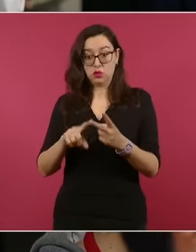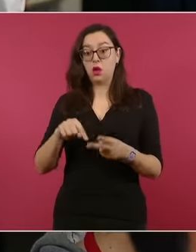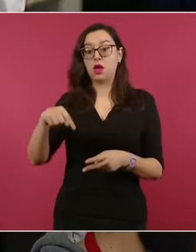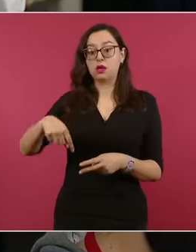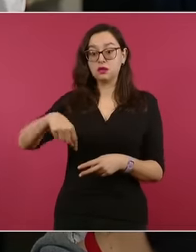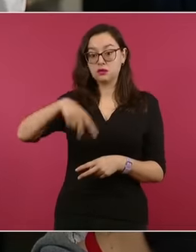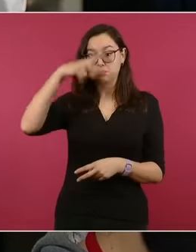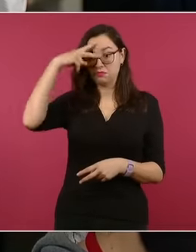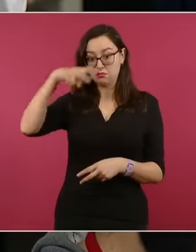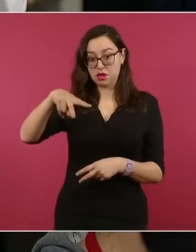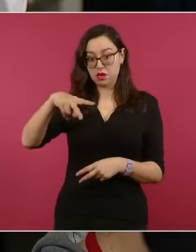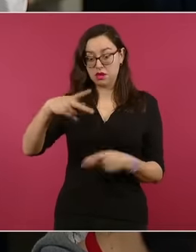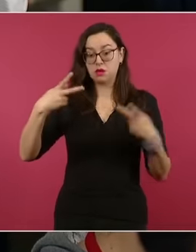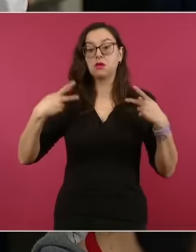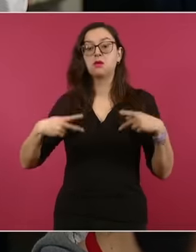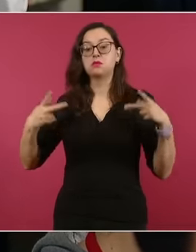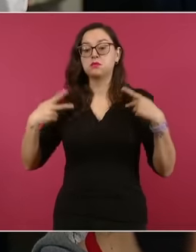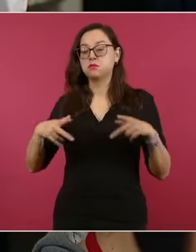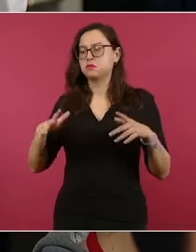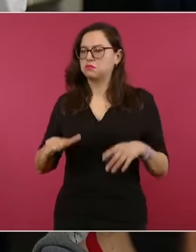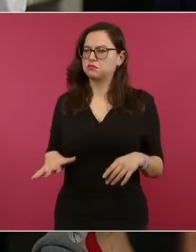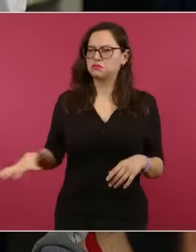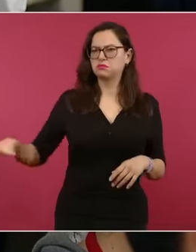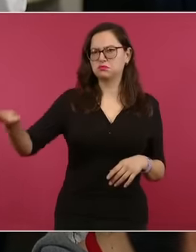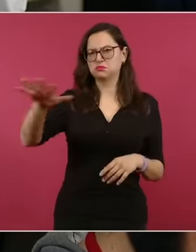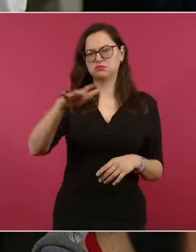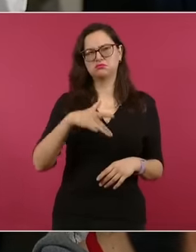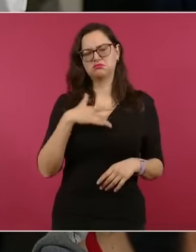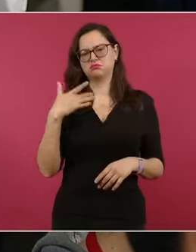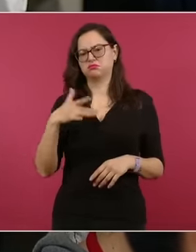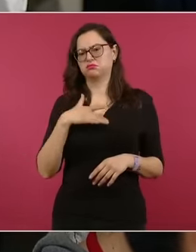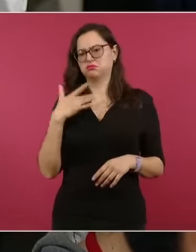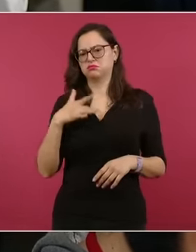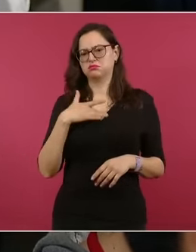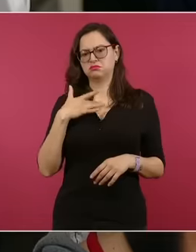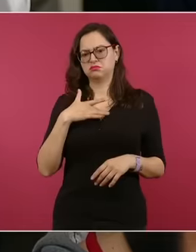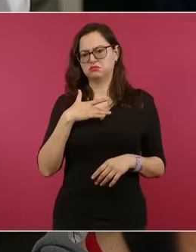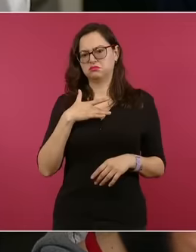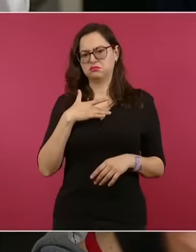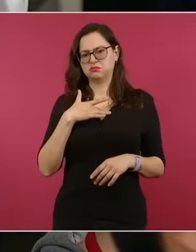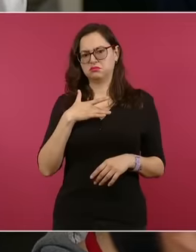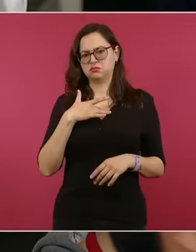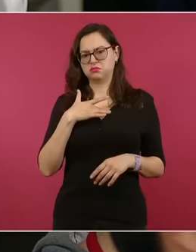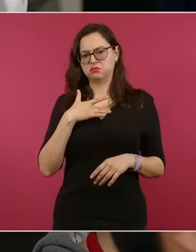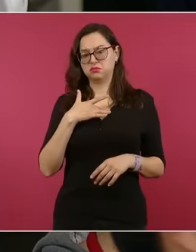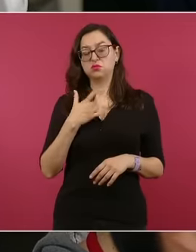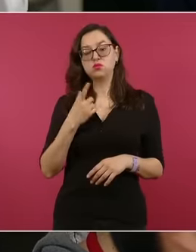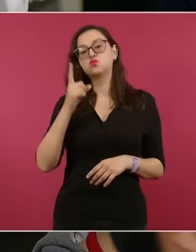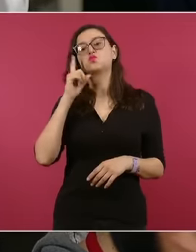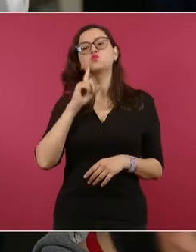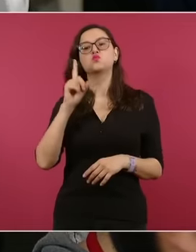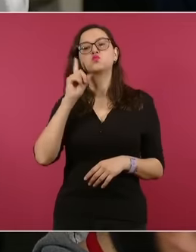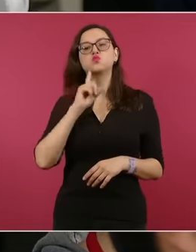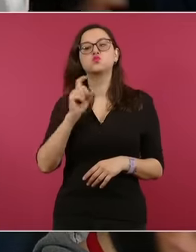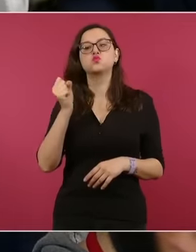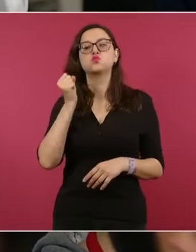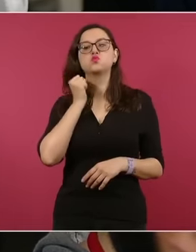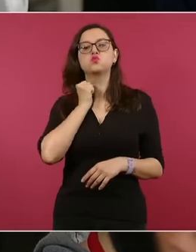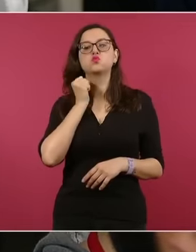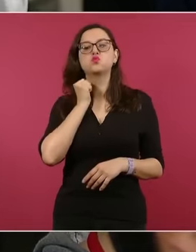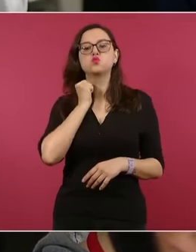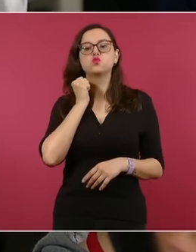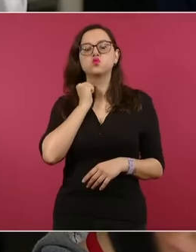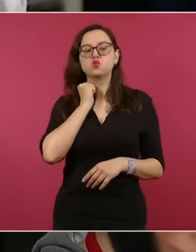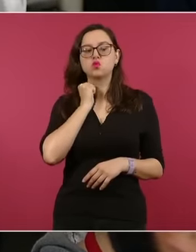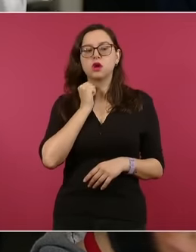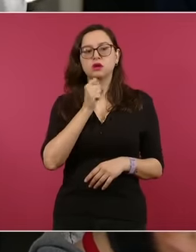México que en este caso se desafuere a una senadora, y lo voy a mencionar por